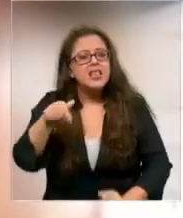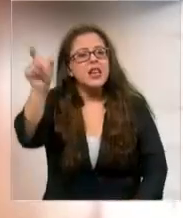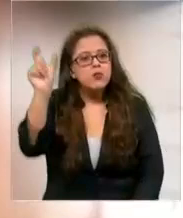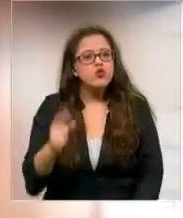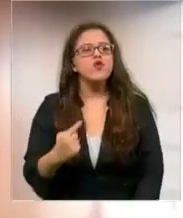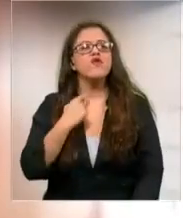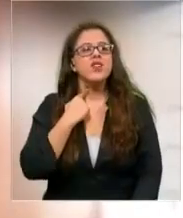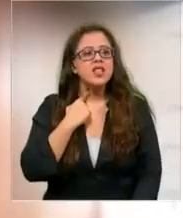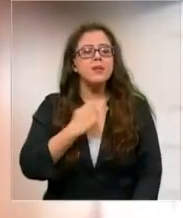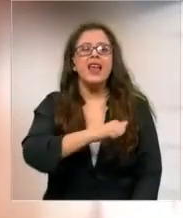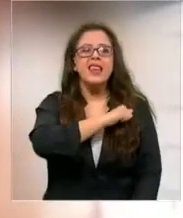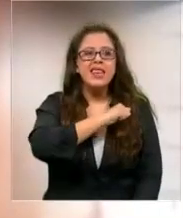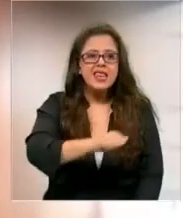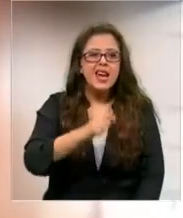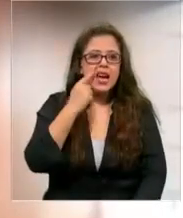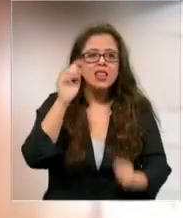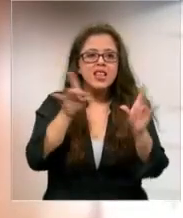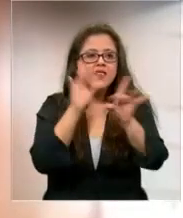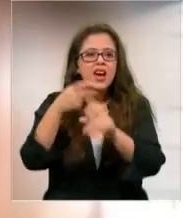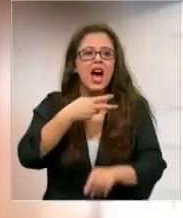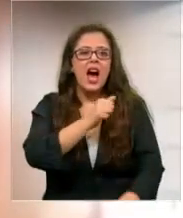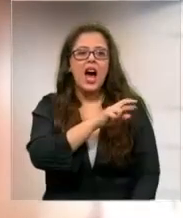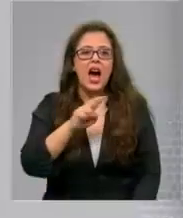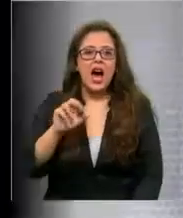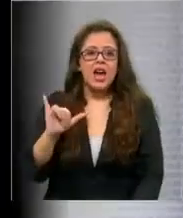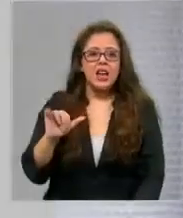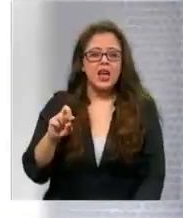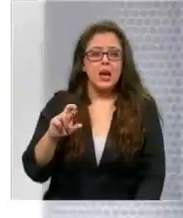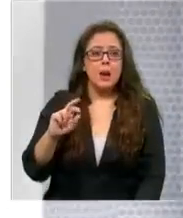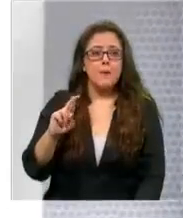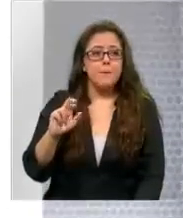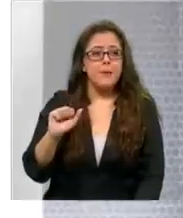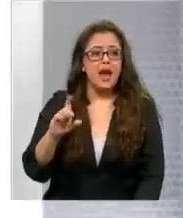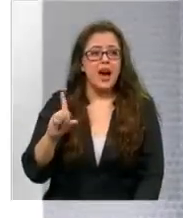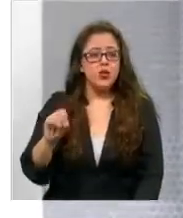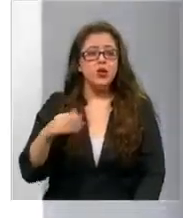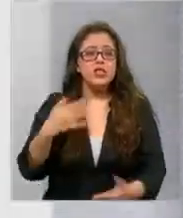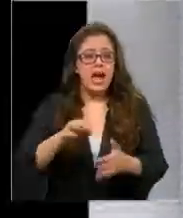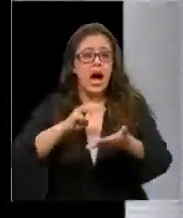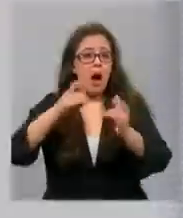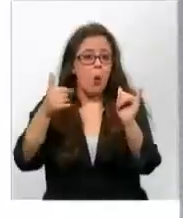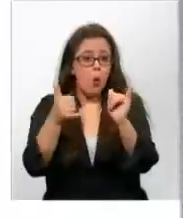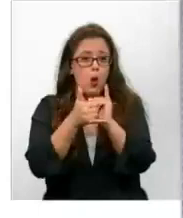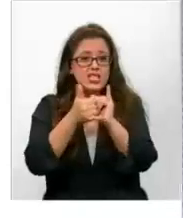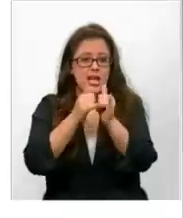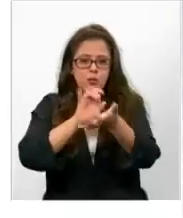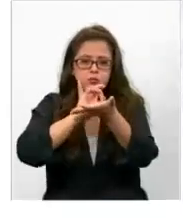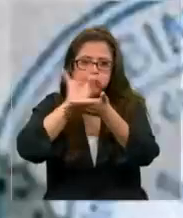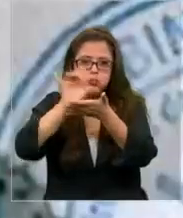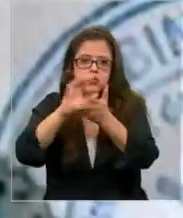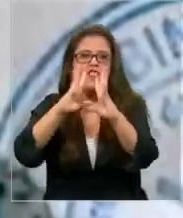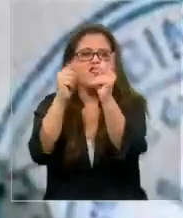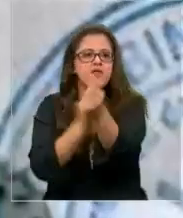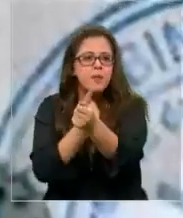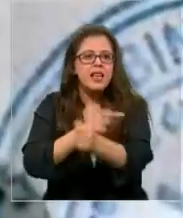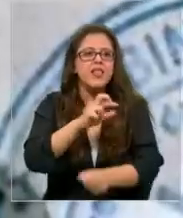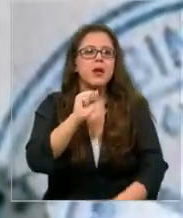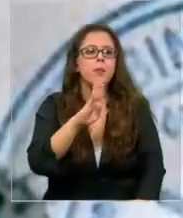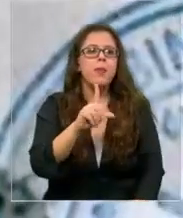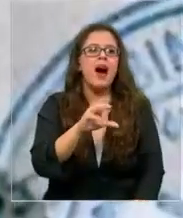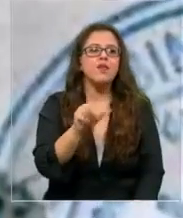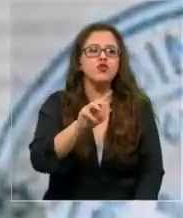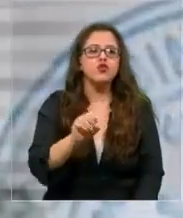víctima negara haber identificado a Harry Prado. En este WhatsApp, enviado a un familiar de Pablo Soto, que es el otro